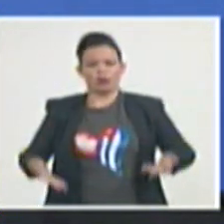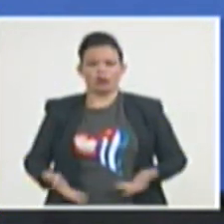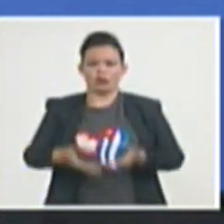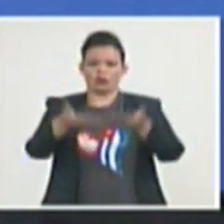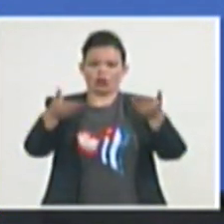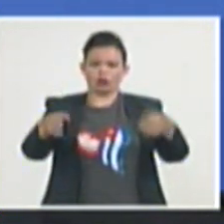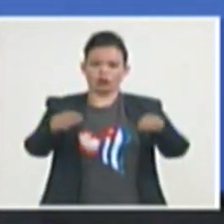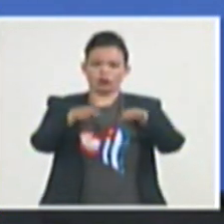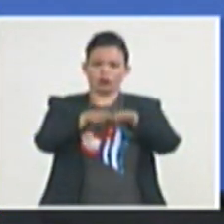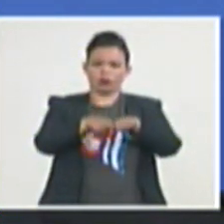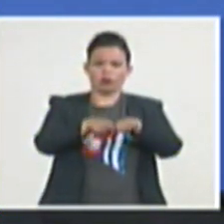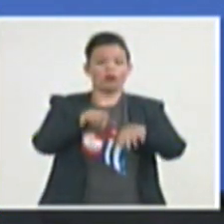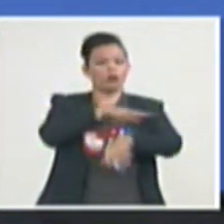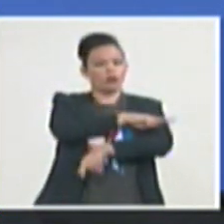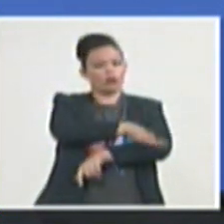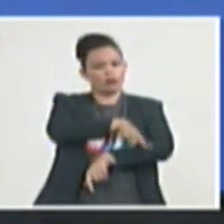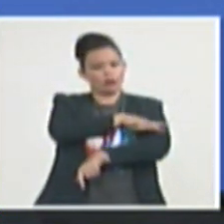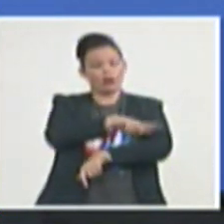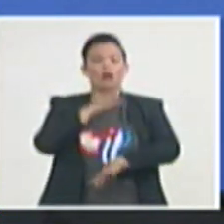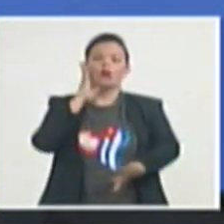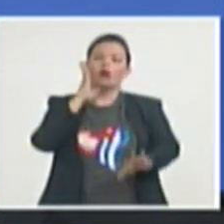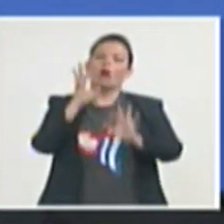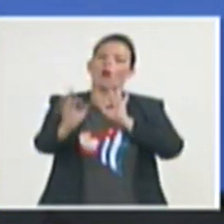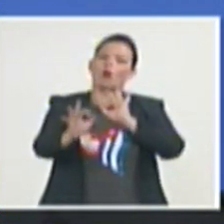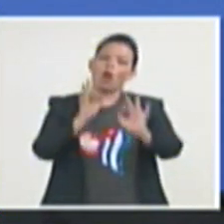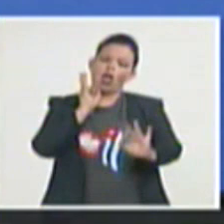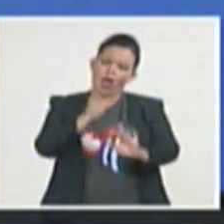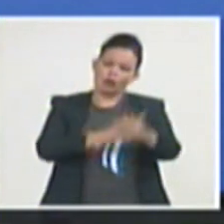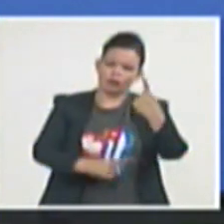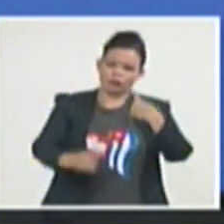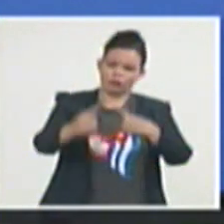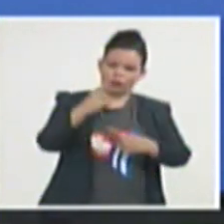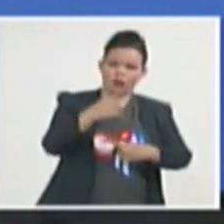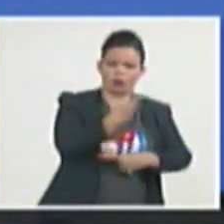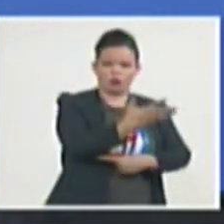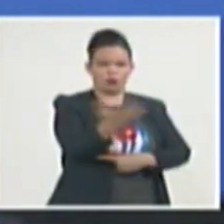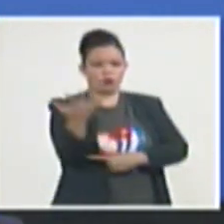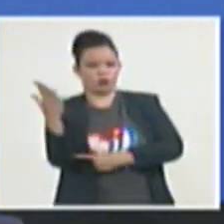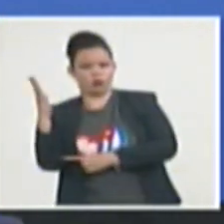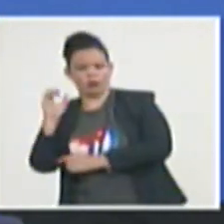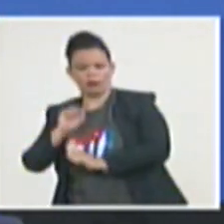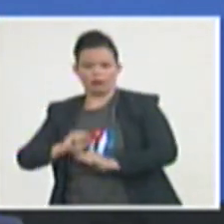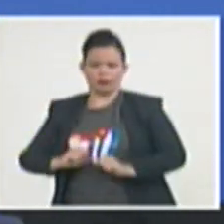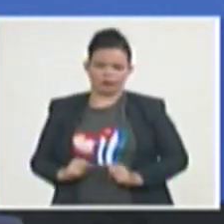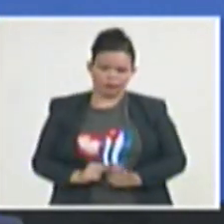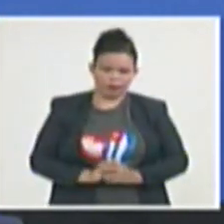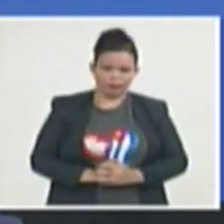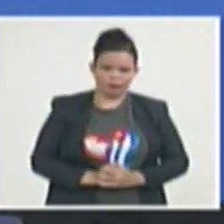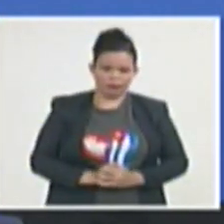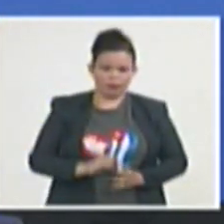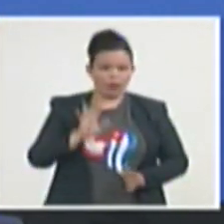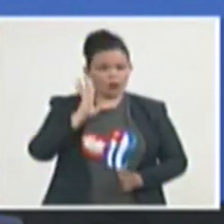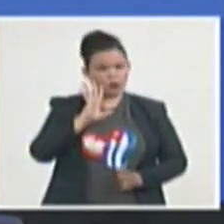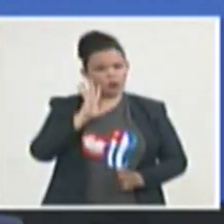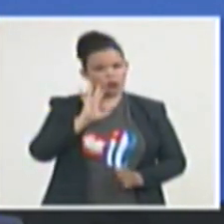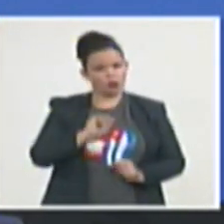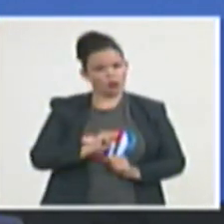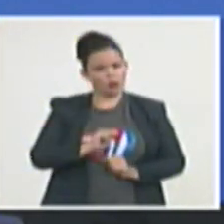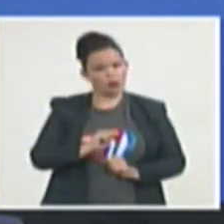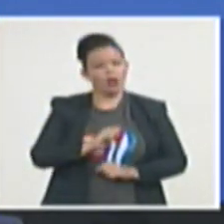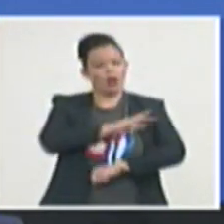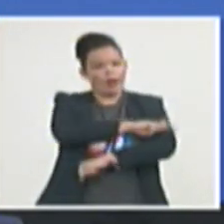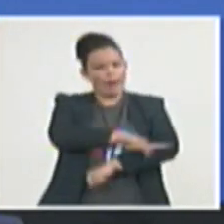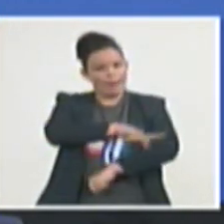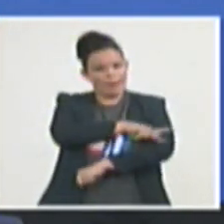y preservar al planeta frente a las amenazas que ellos mismos provocaron. Ellos pueden y deben, en